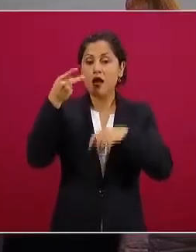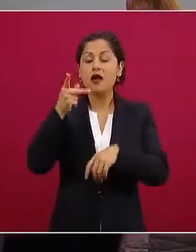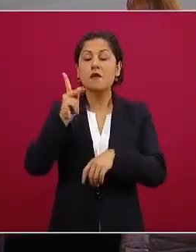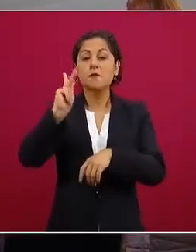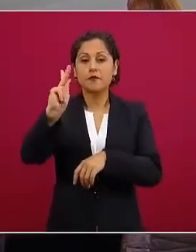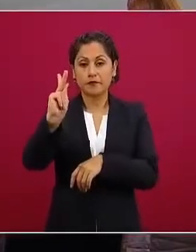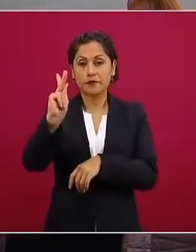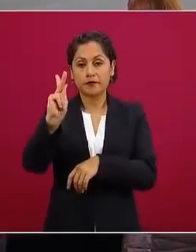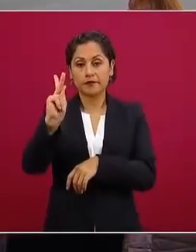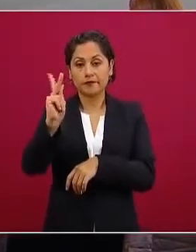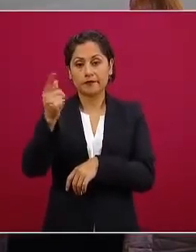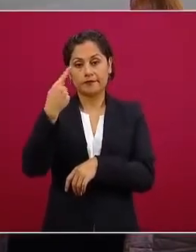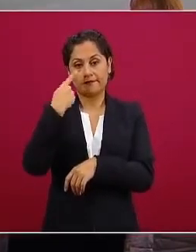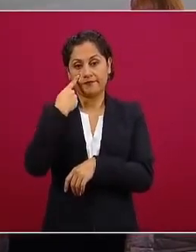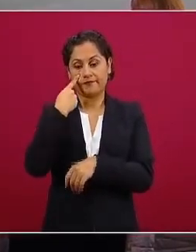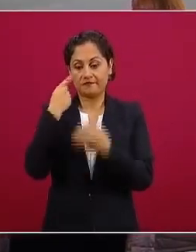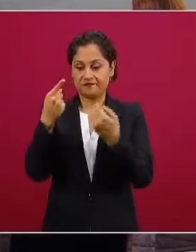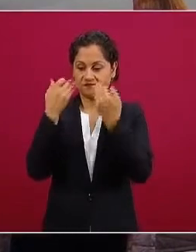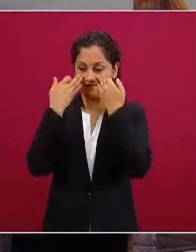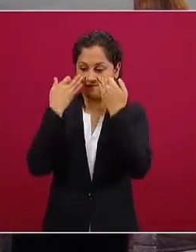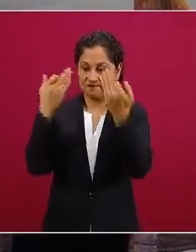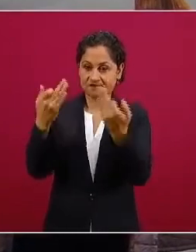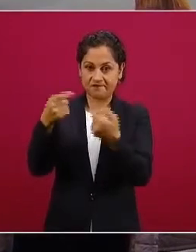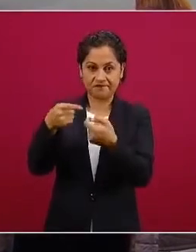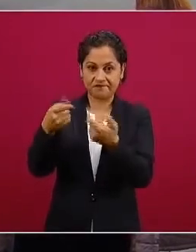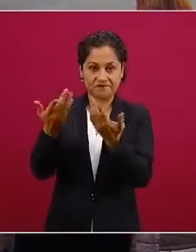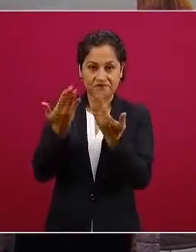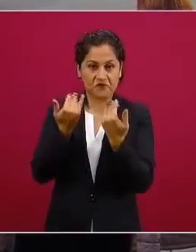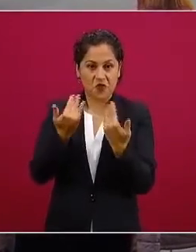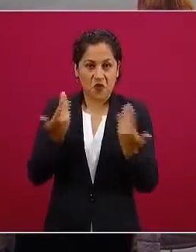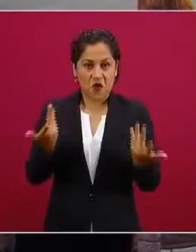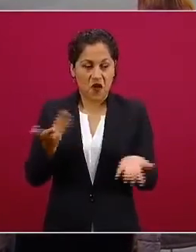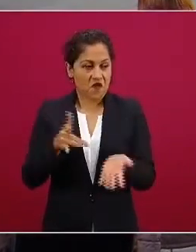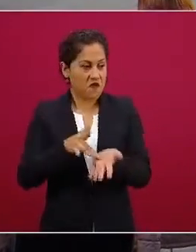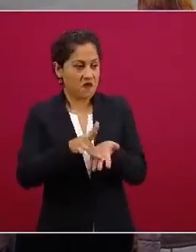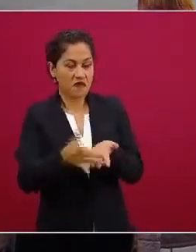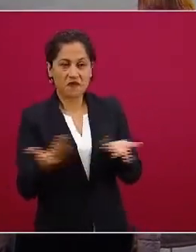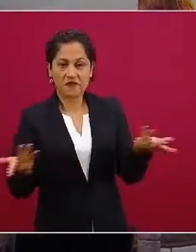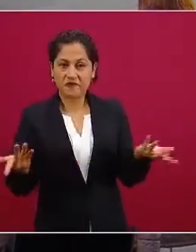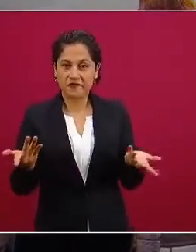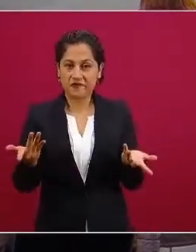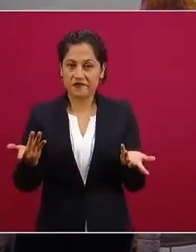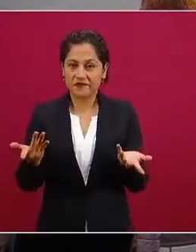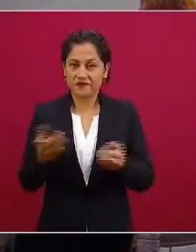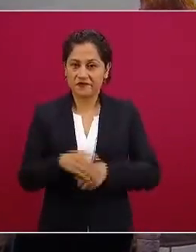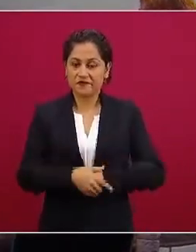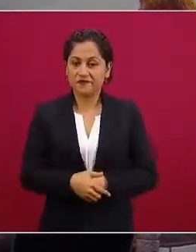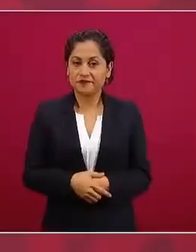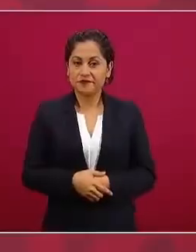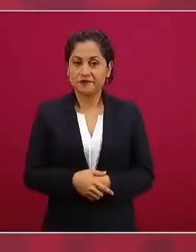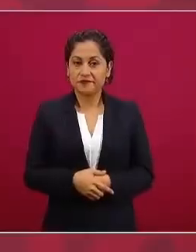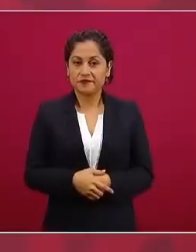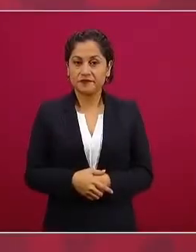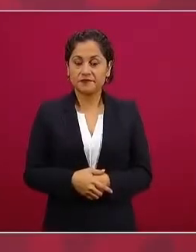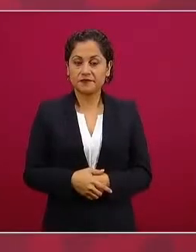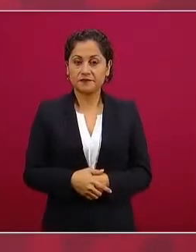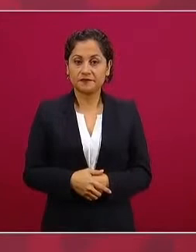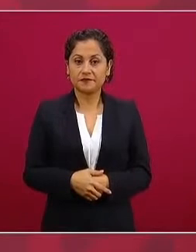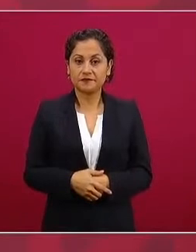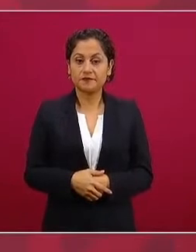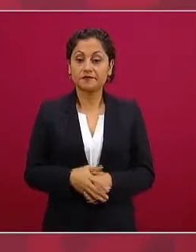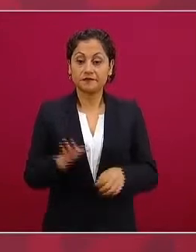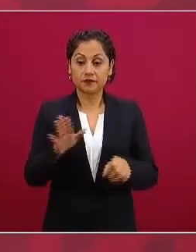no había la transparencia suficiente entonces por eso se